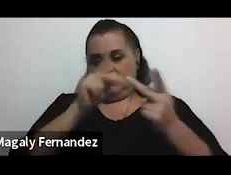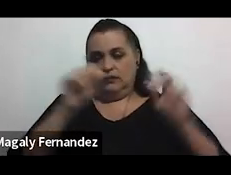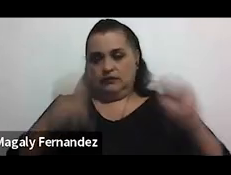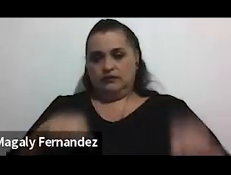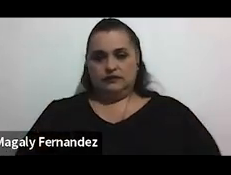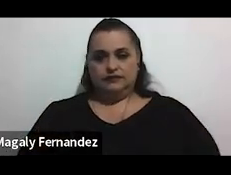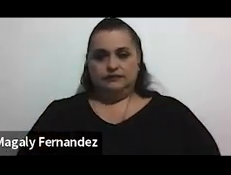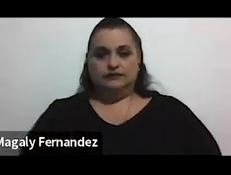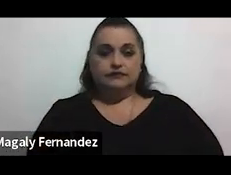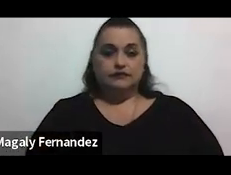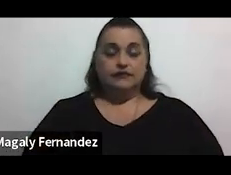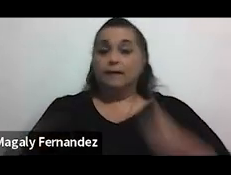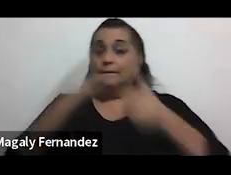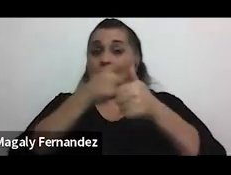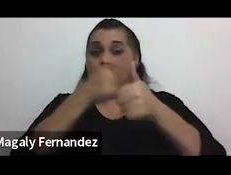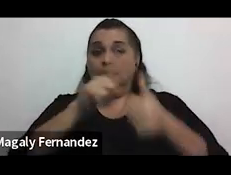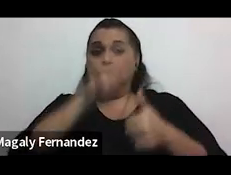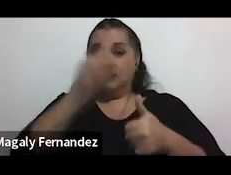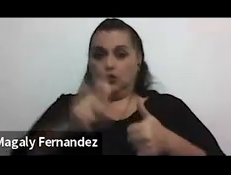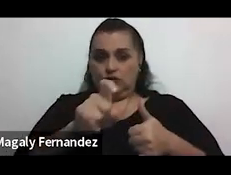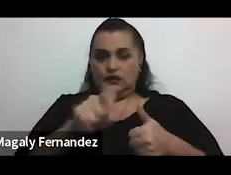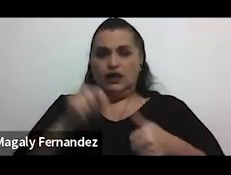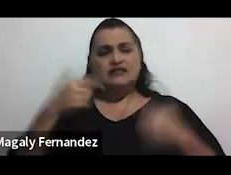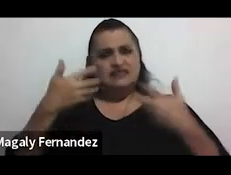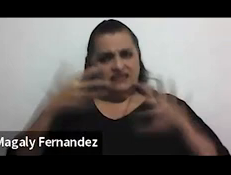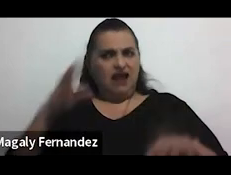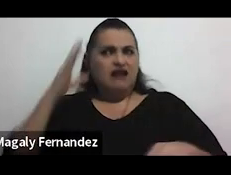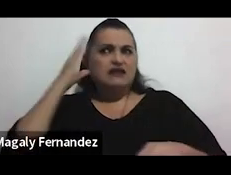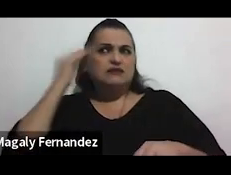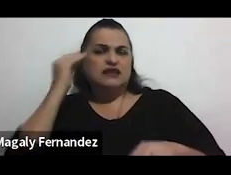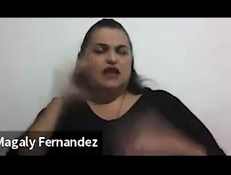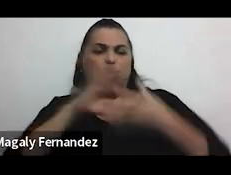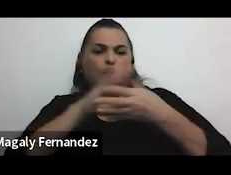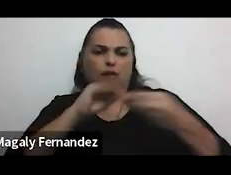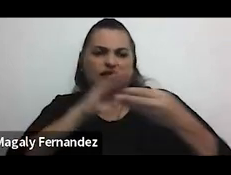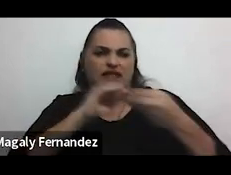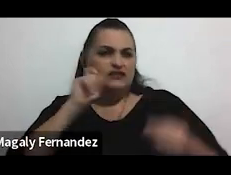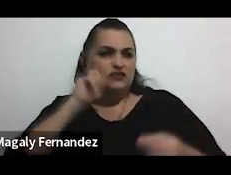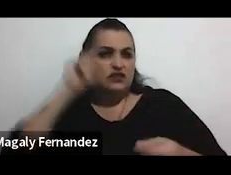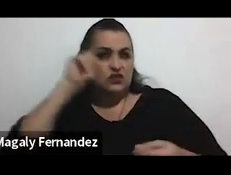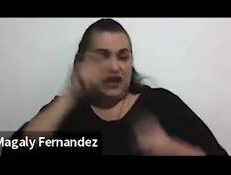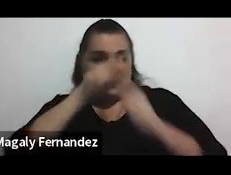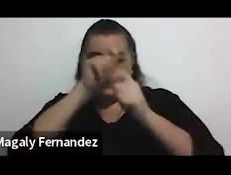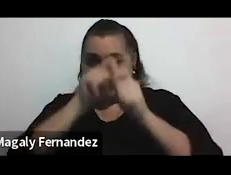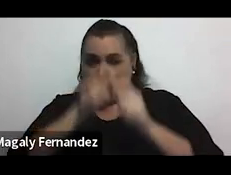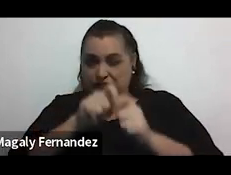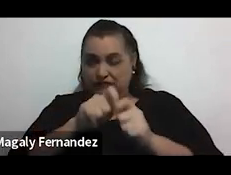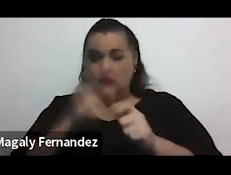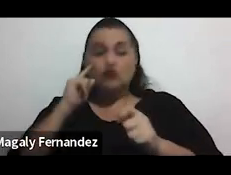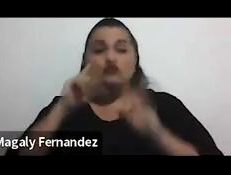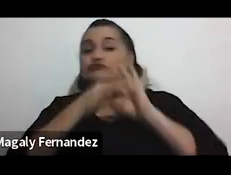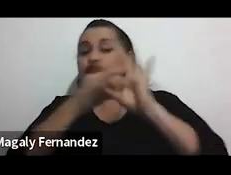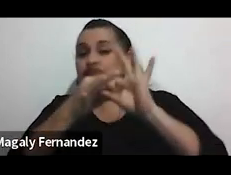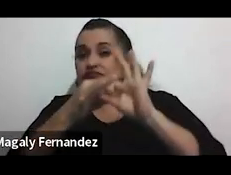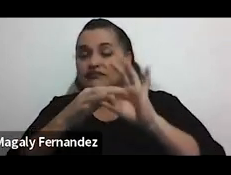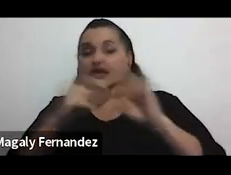Entonces, bueno, la primera pregunta es ¿He experimentado comentarios sexualmente explícitos o sobre su apariencia física